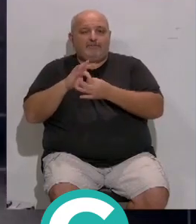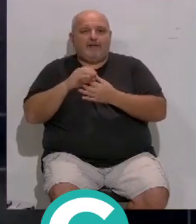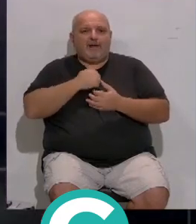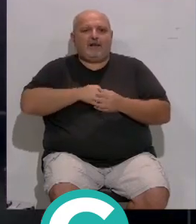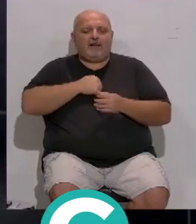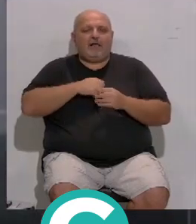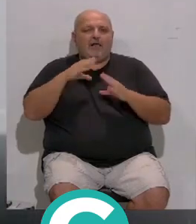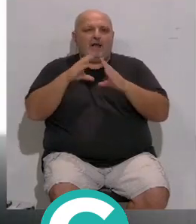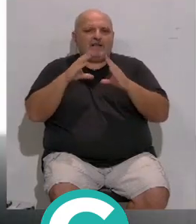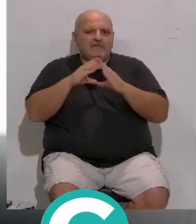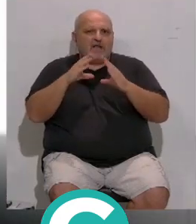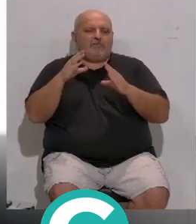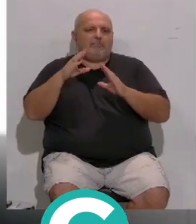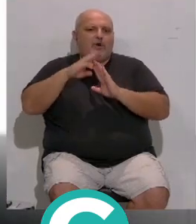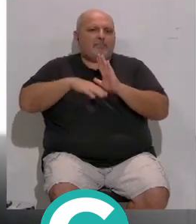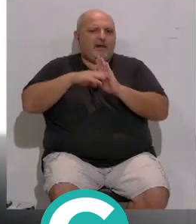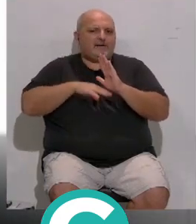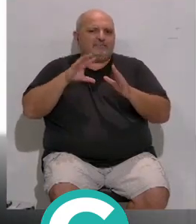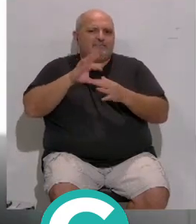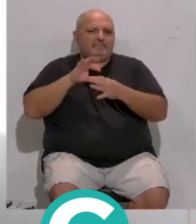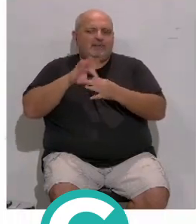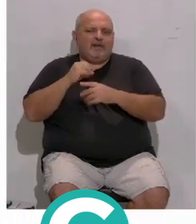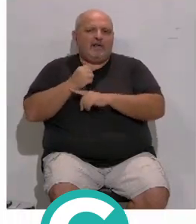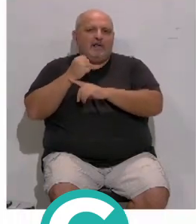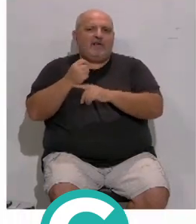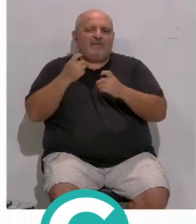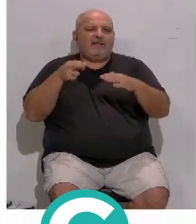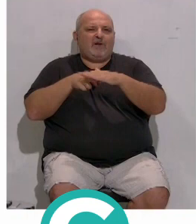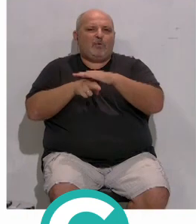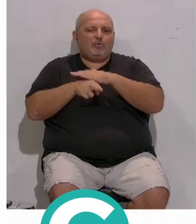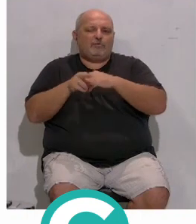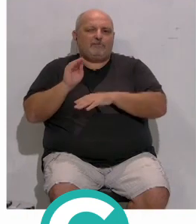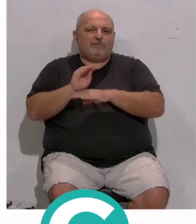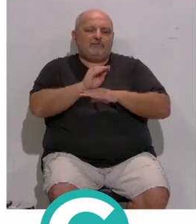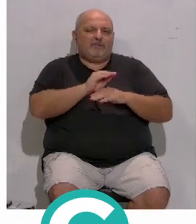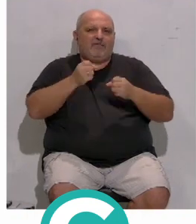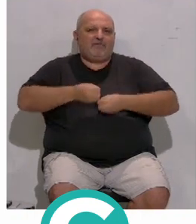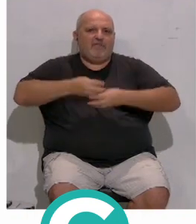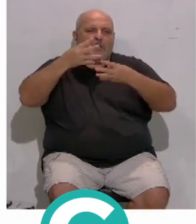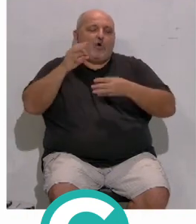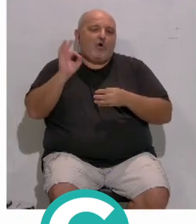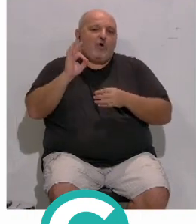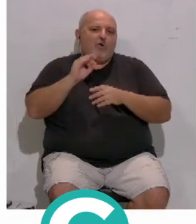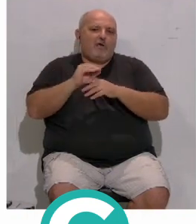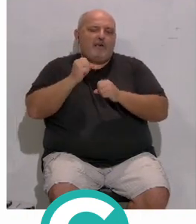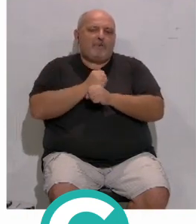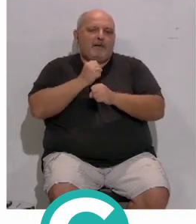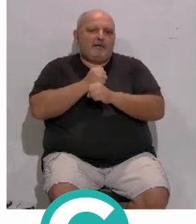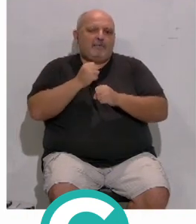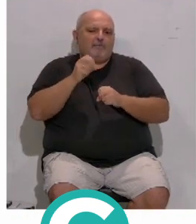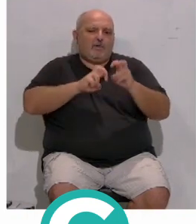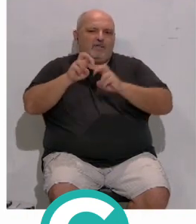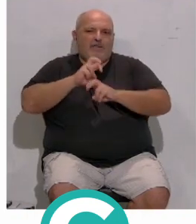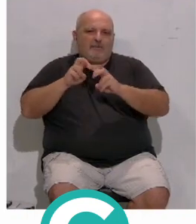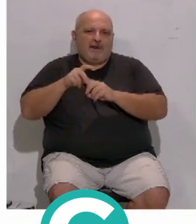trabaja en parroquias... ...y en otros programas diocesanos... ...apoyando la falta de recursos... ...para mantener la vivienda... ...o mejorando la empleabilidad... ...para la